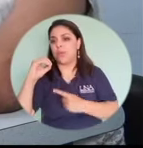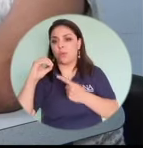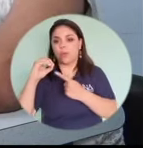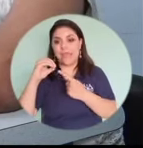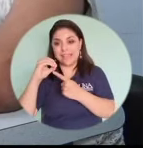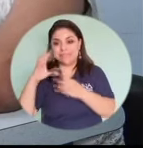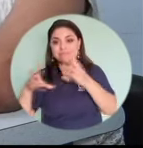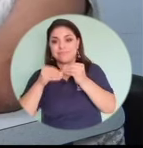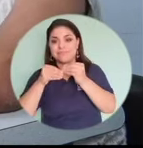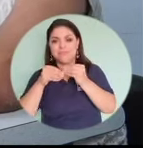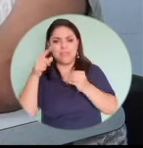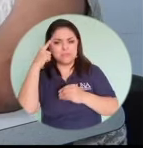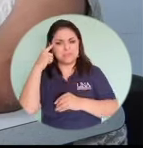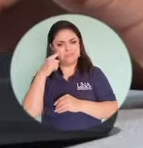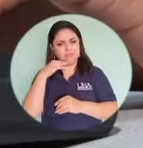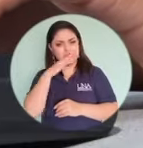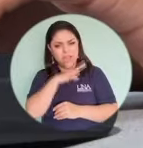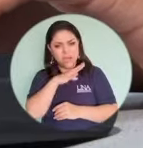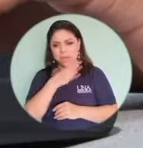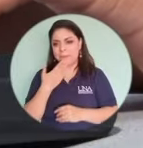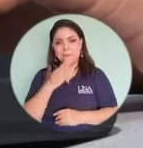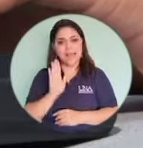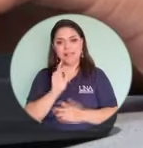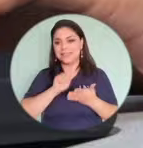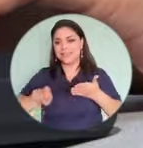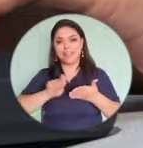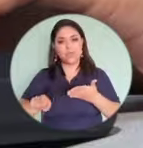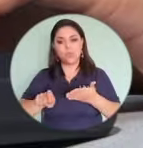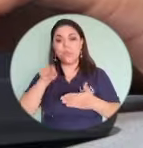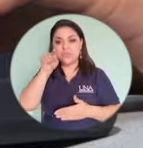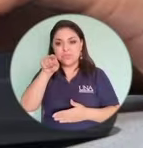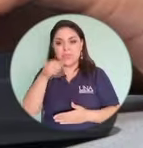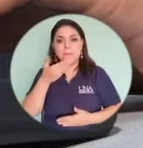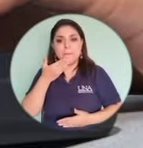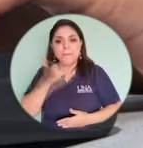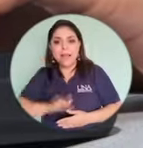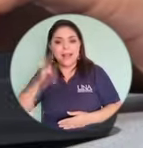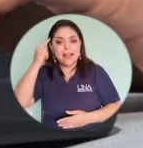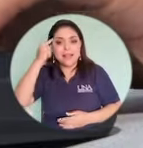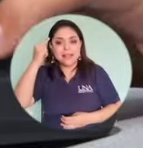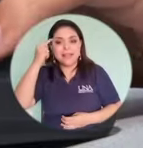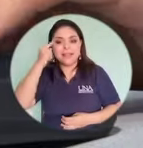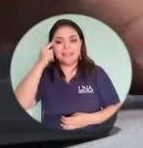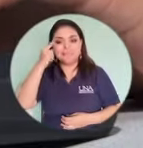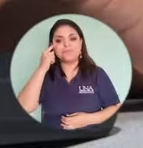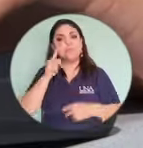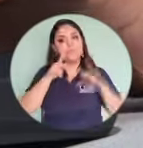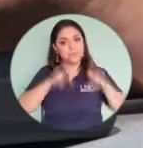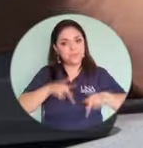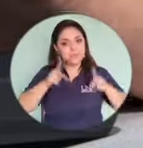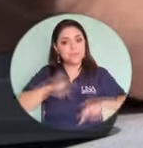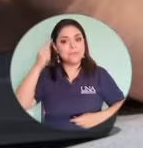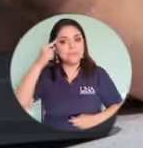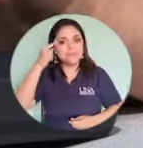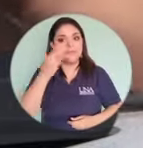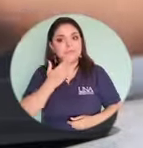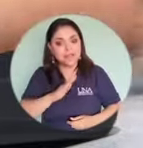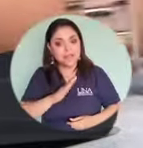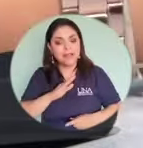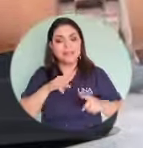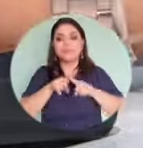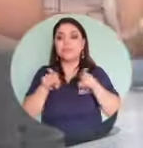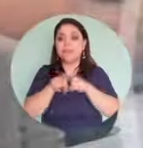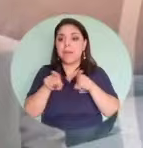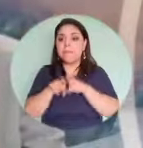Entonces, ahí es donde la malicia y la cultura tiene que estar por parte del usuario, pero también las instituciones tienen que